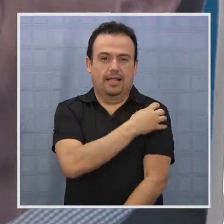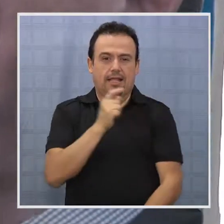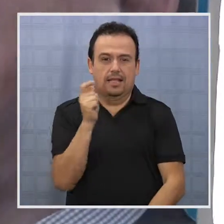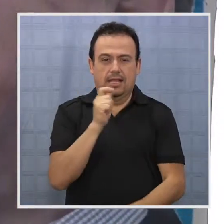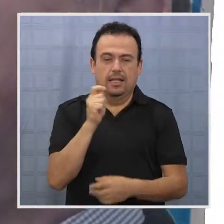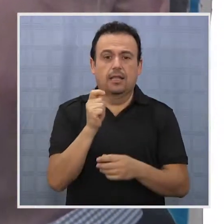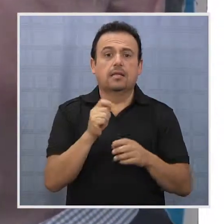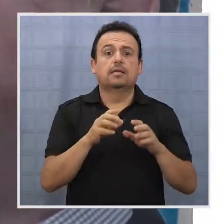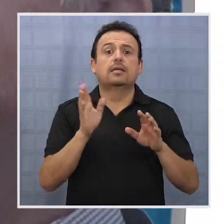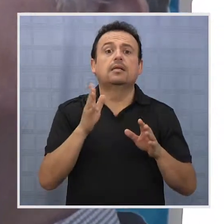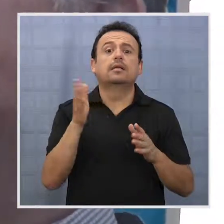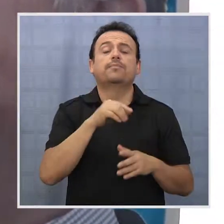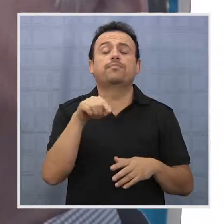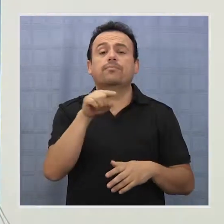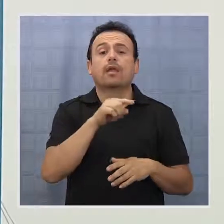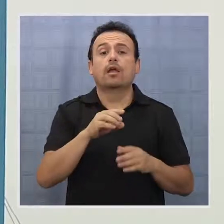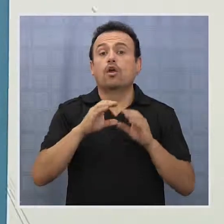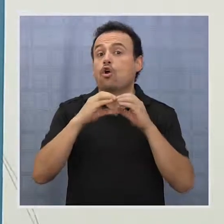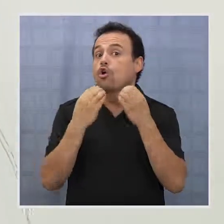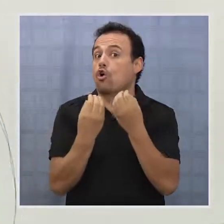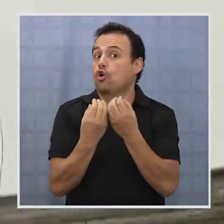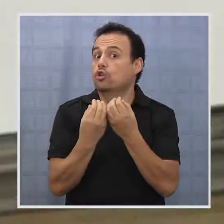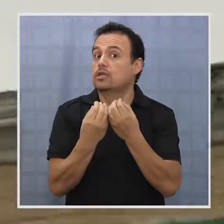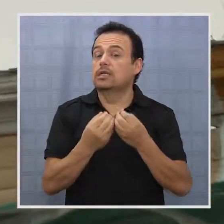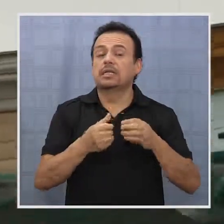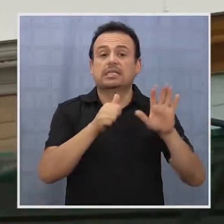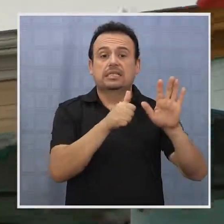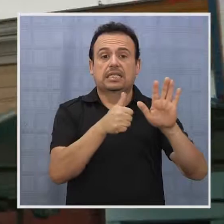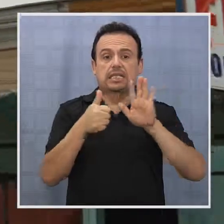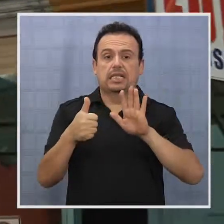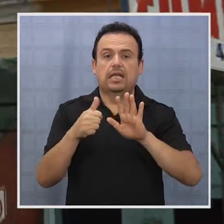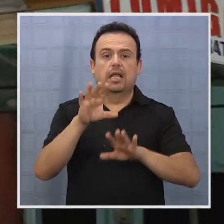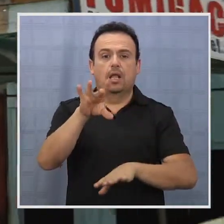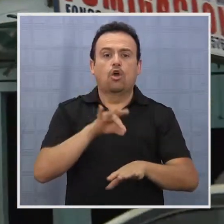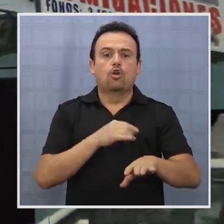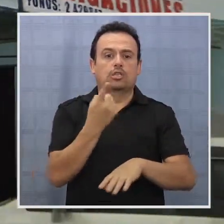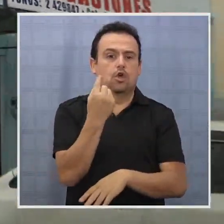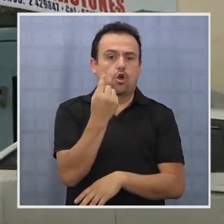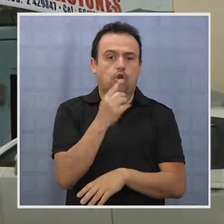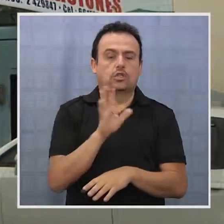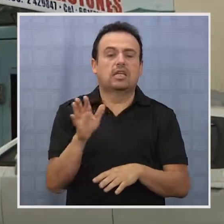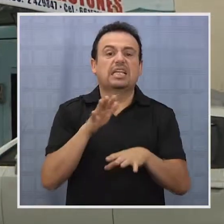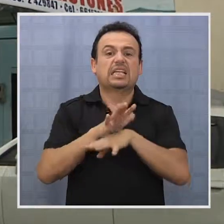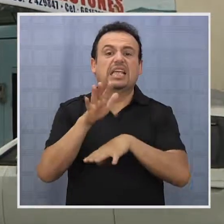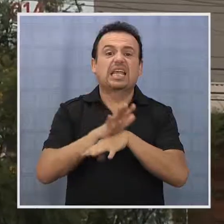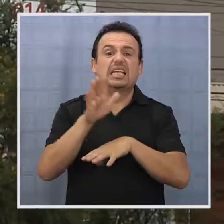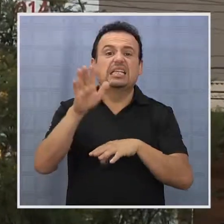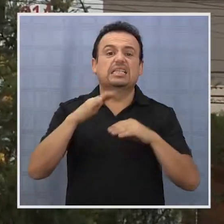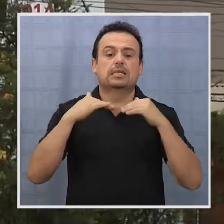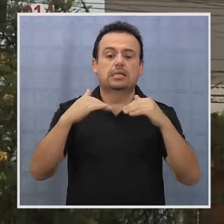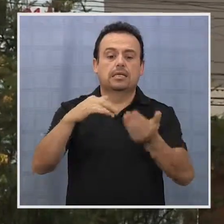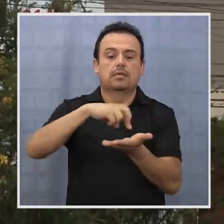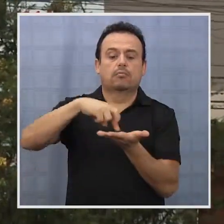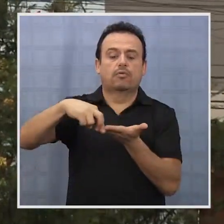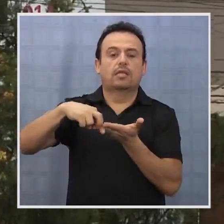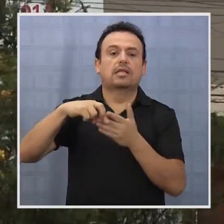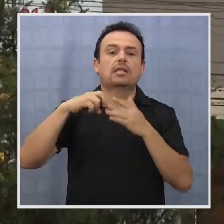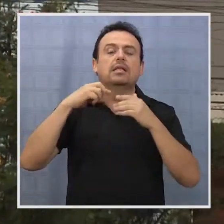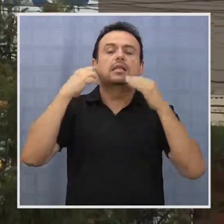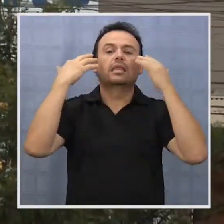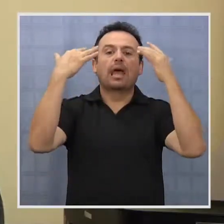regional son 61 en Iquique para elegir 11 cores y 15 postulantes en el Tamarugal para elegir a 3.